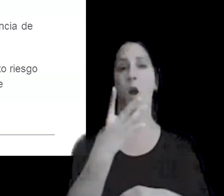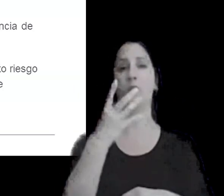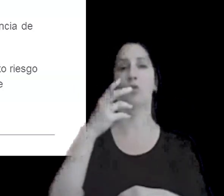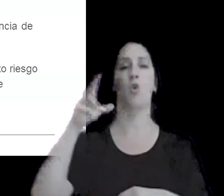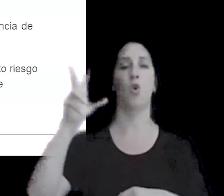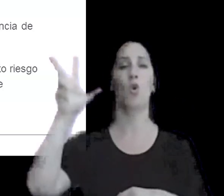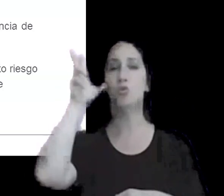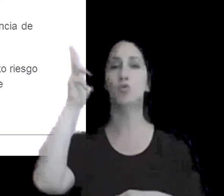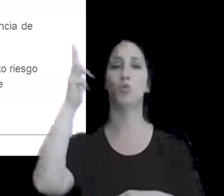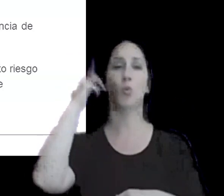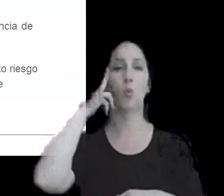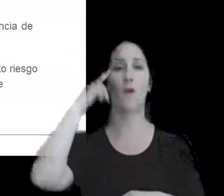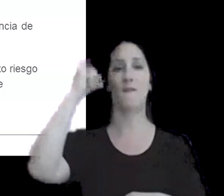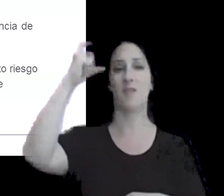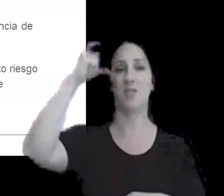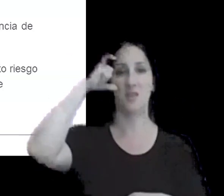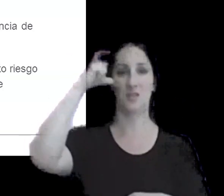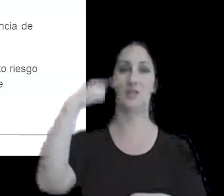10 y 13